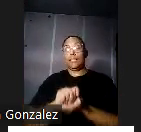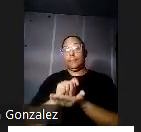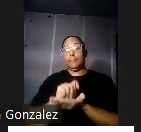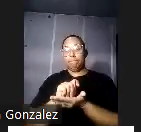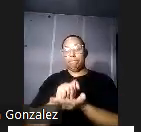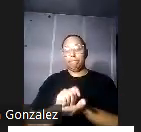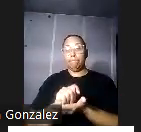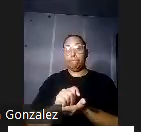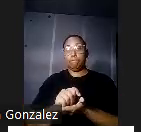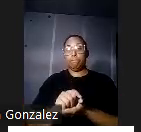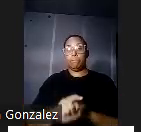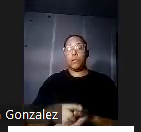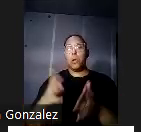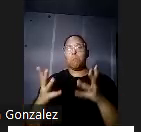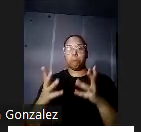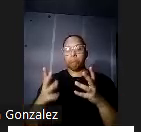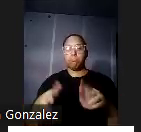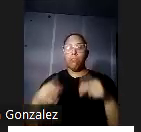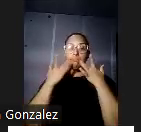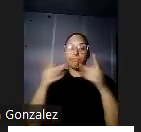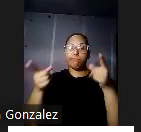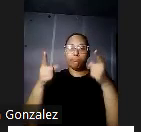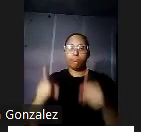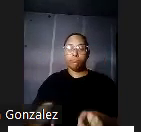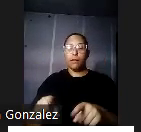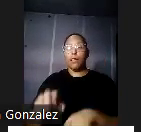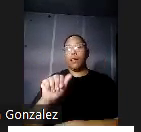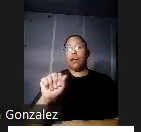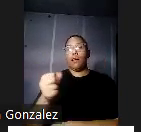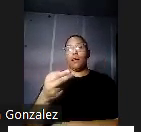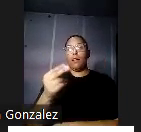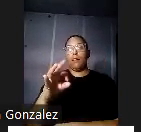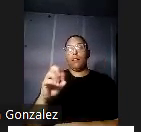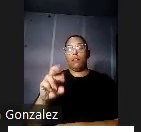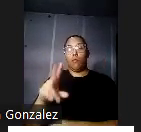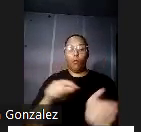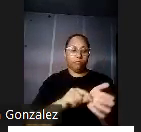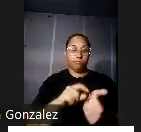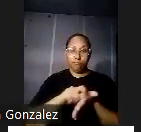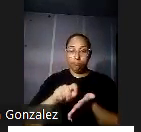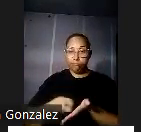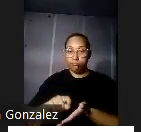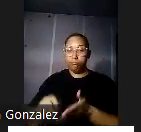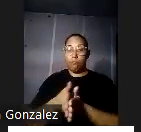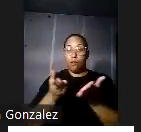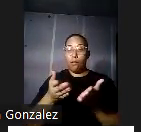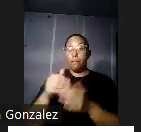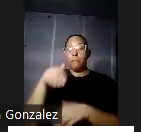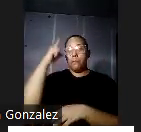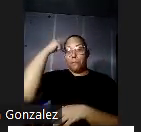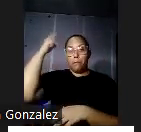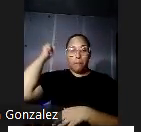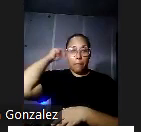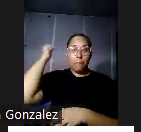de obrar milagro en Bailica Ashford más allá de sus memorias encontramos la siguiente nota de un jíbaro